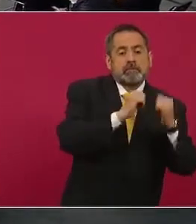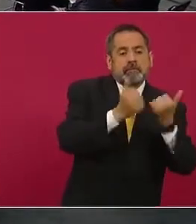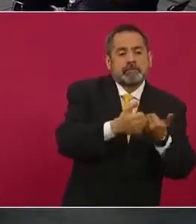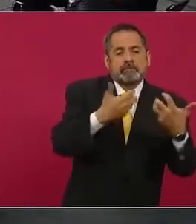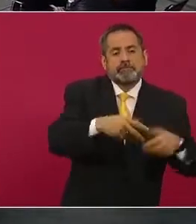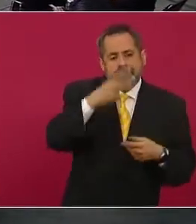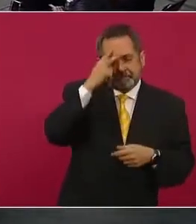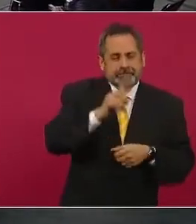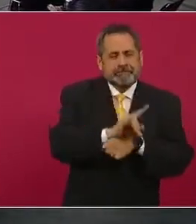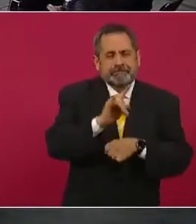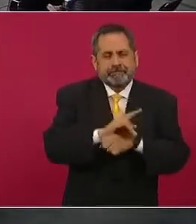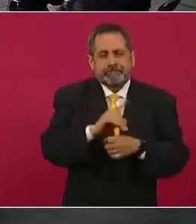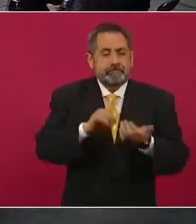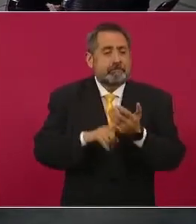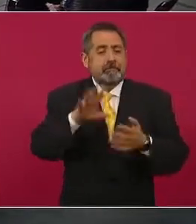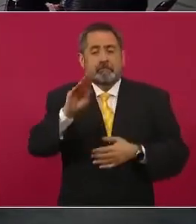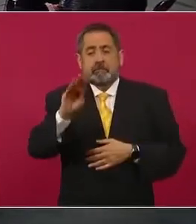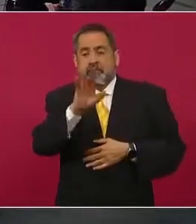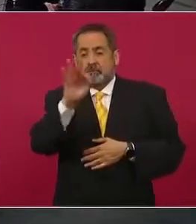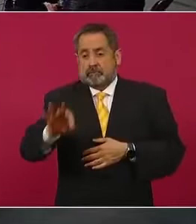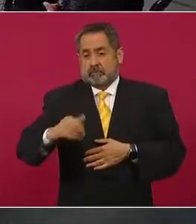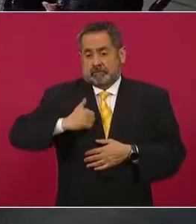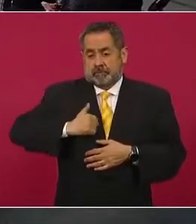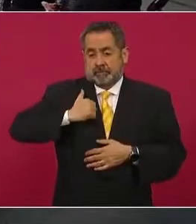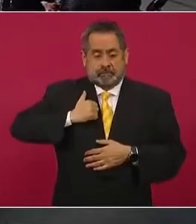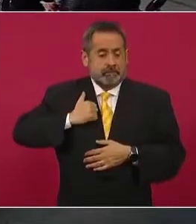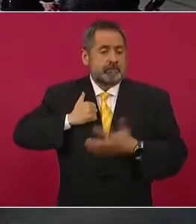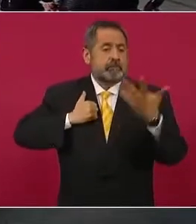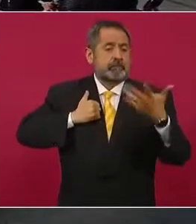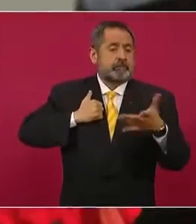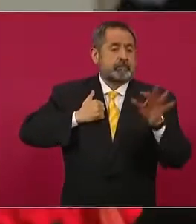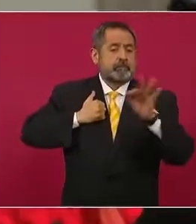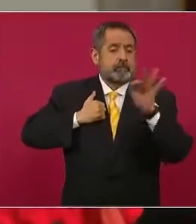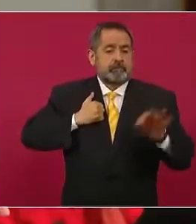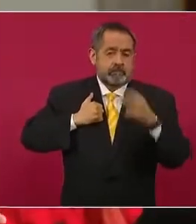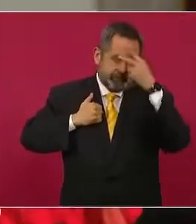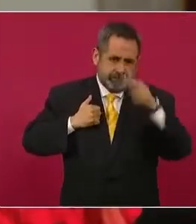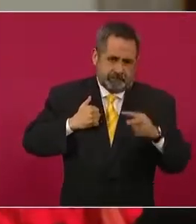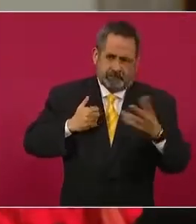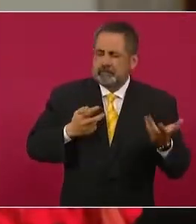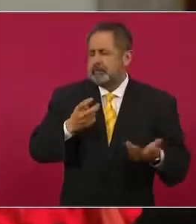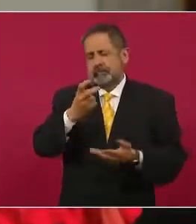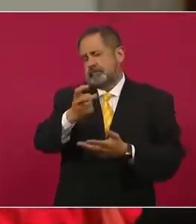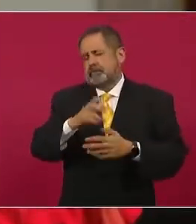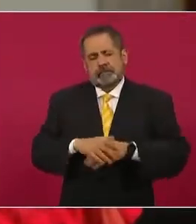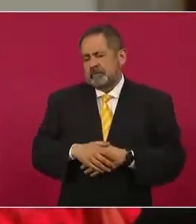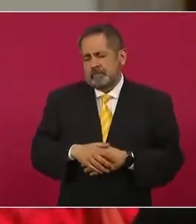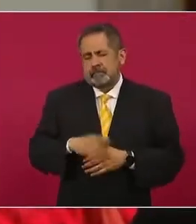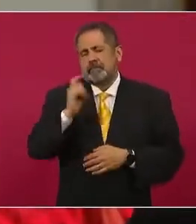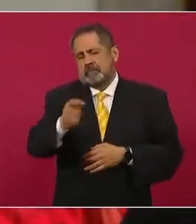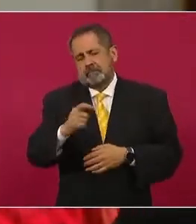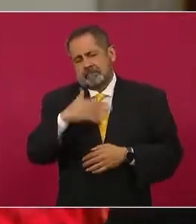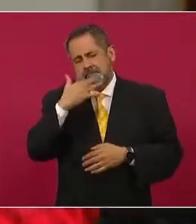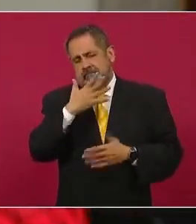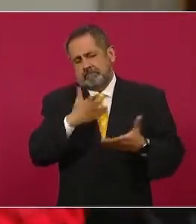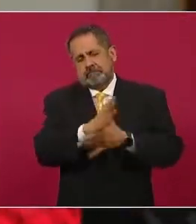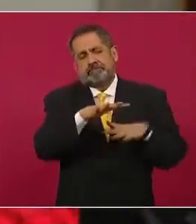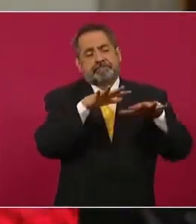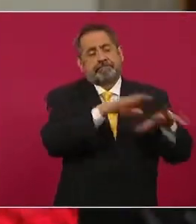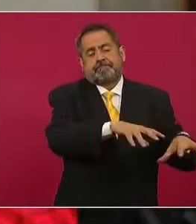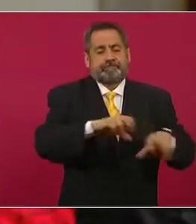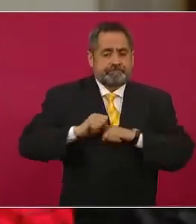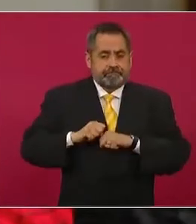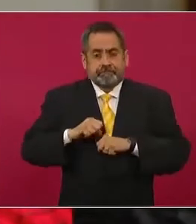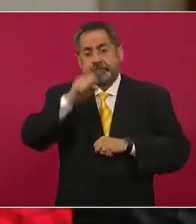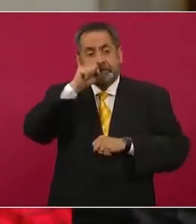por ciento presencia canadiense, 10 por ciento mexicana. Eso es, apropiarse de esos terrenos. Y